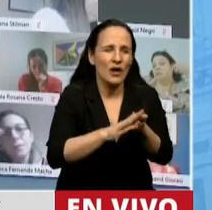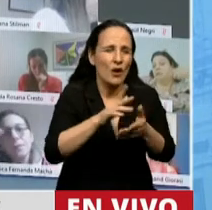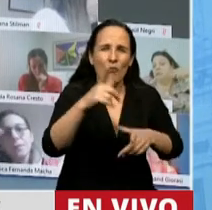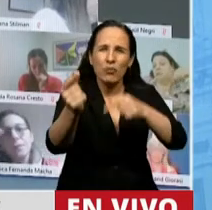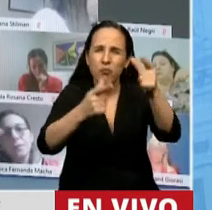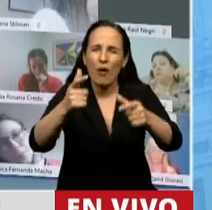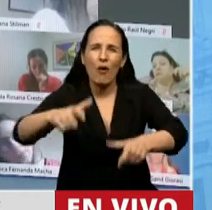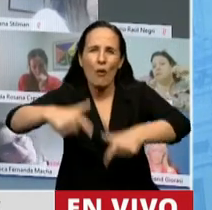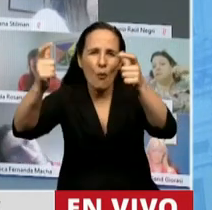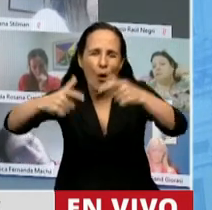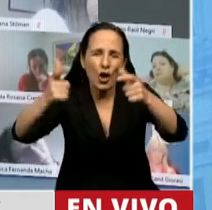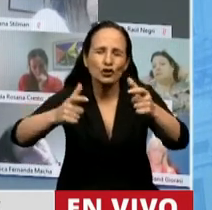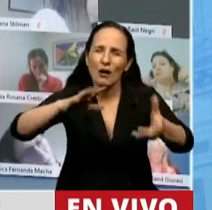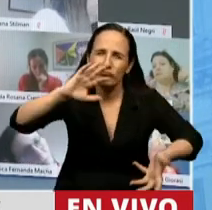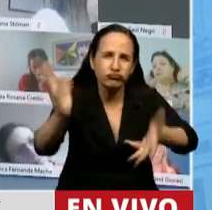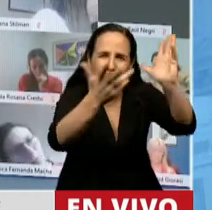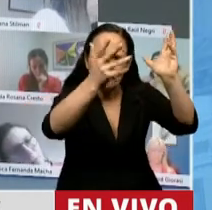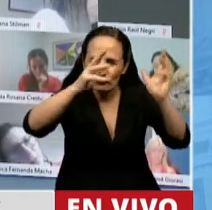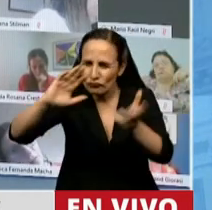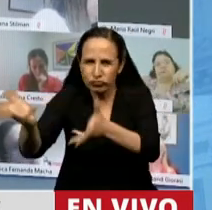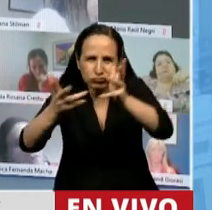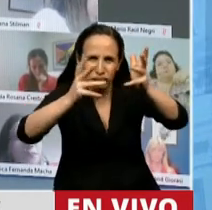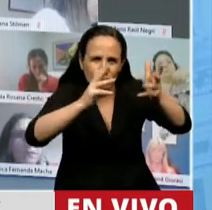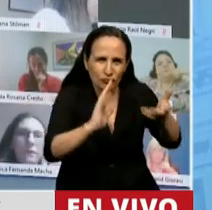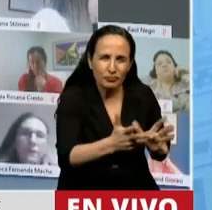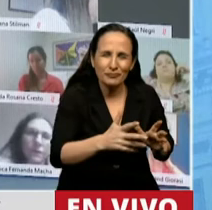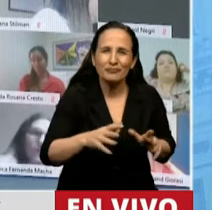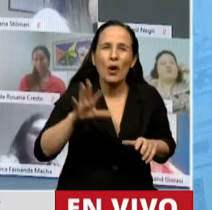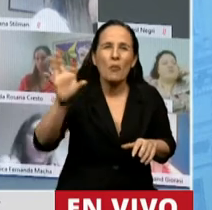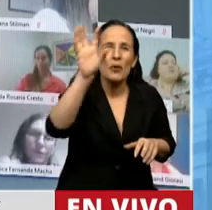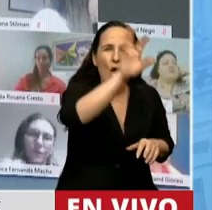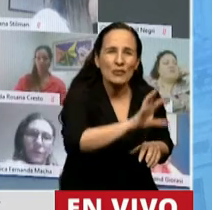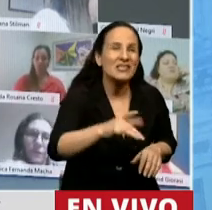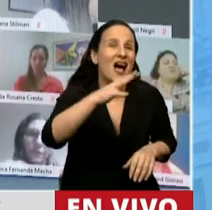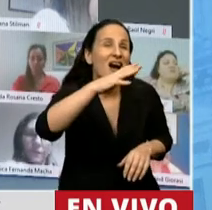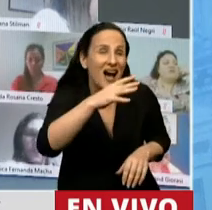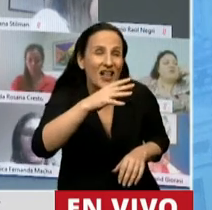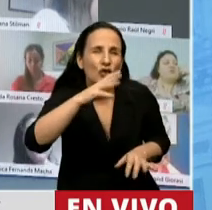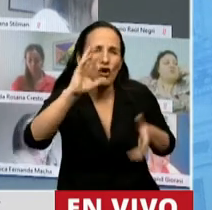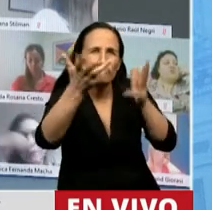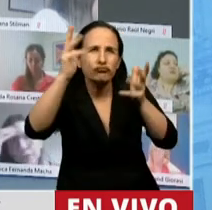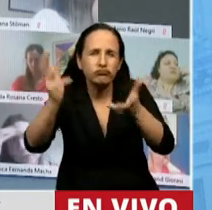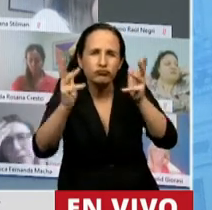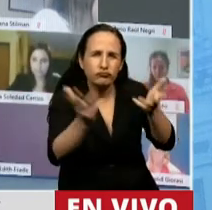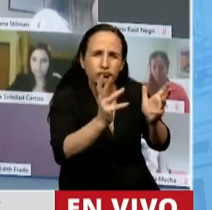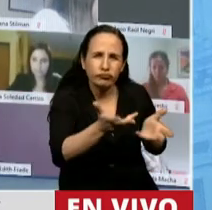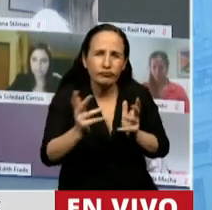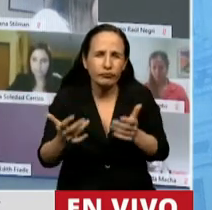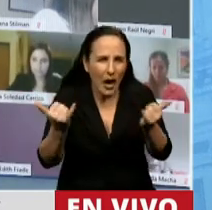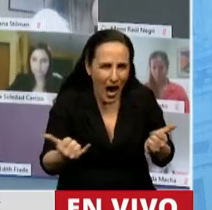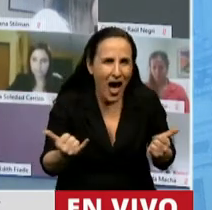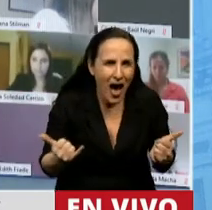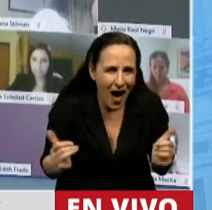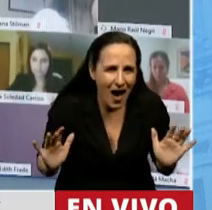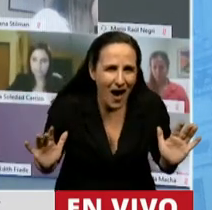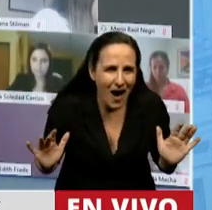y de bosques nativos. Hay incendios en 14 provincias, Presidente, y lo que